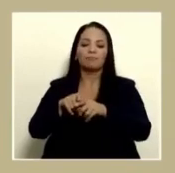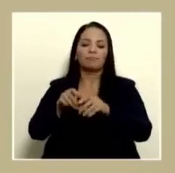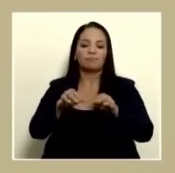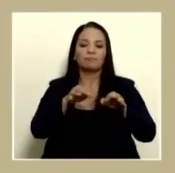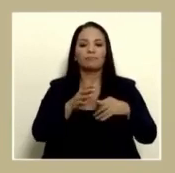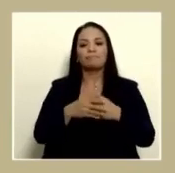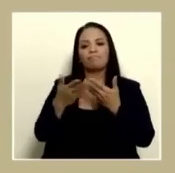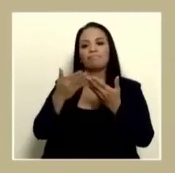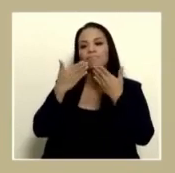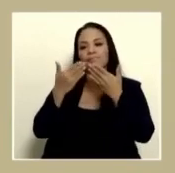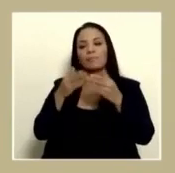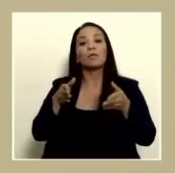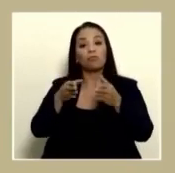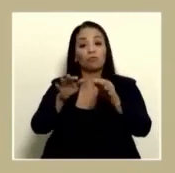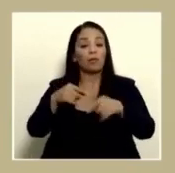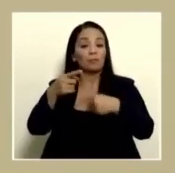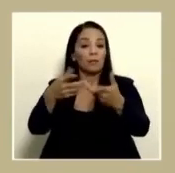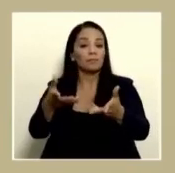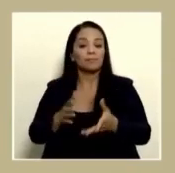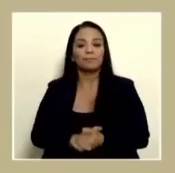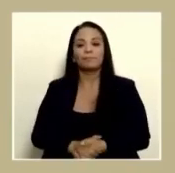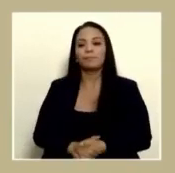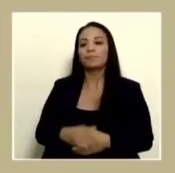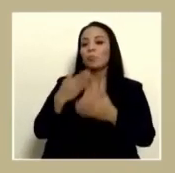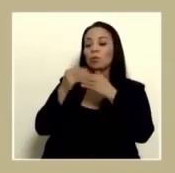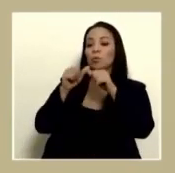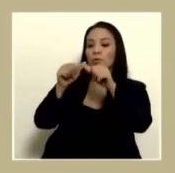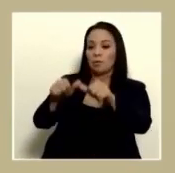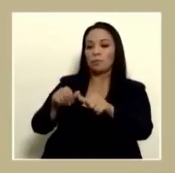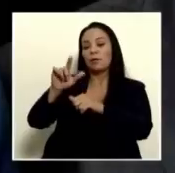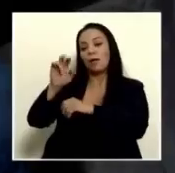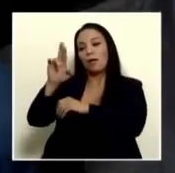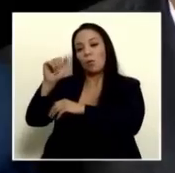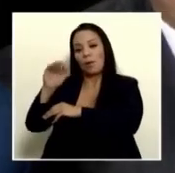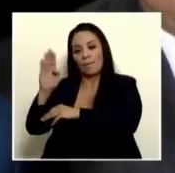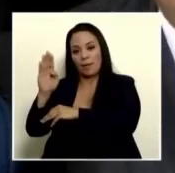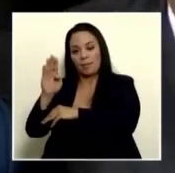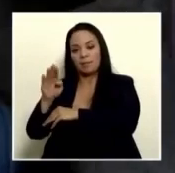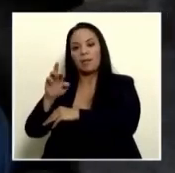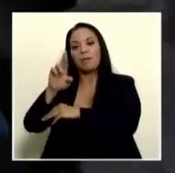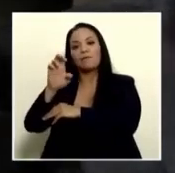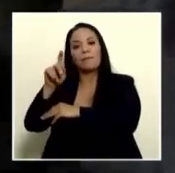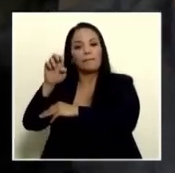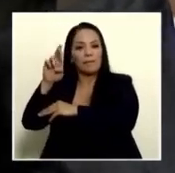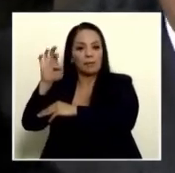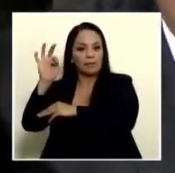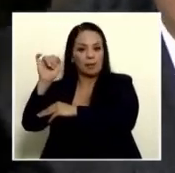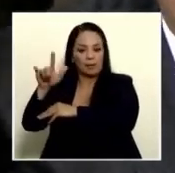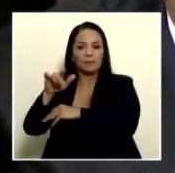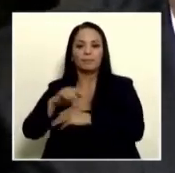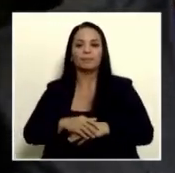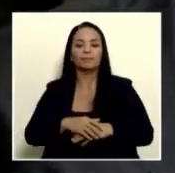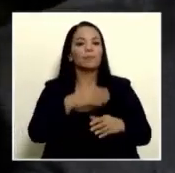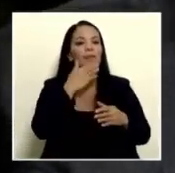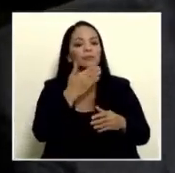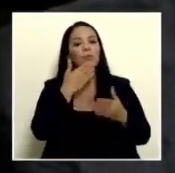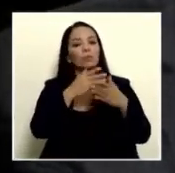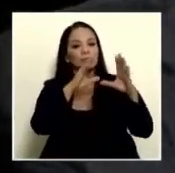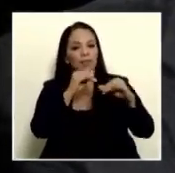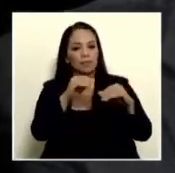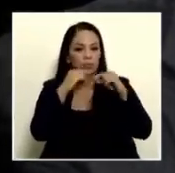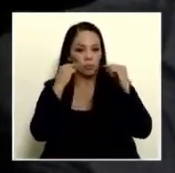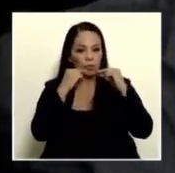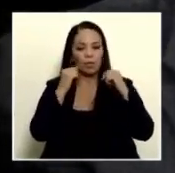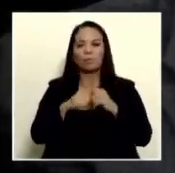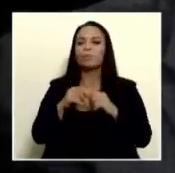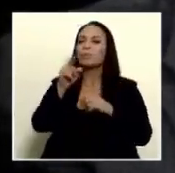gracias la ruta va continuamos ahora con laura urenes de repretel gracias buenas tardes don rodrigo